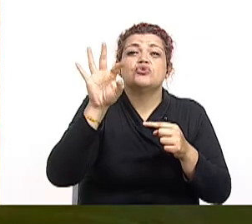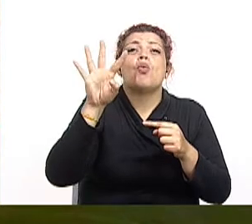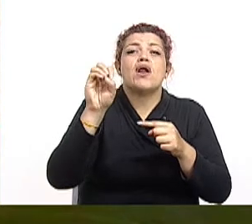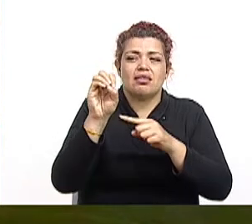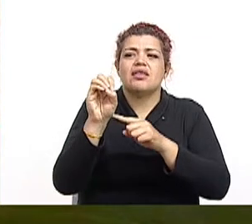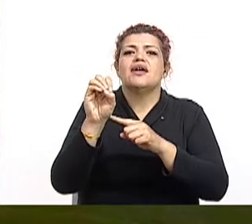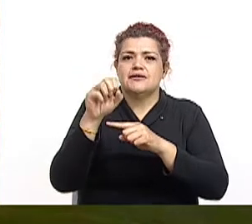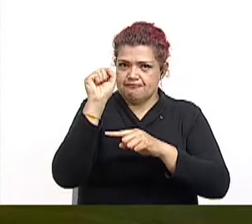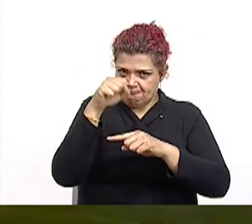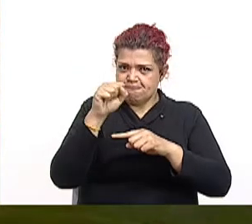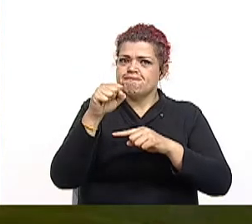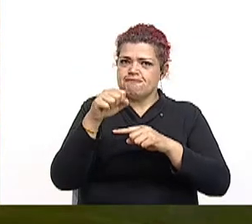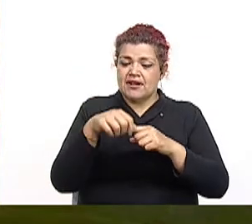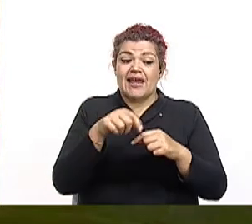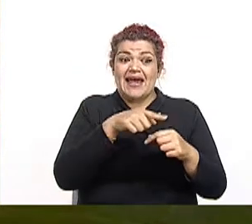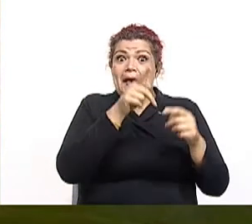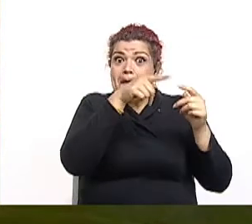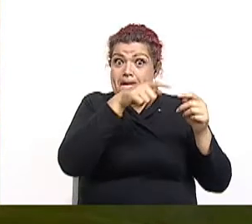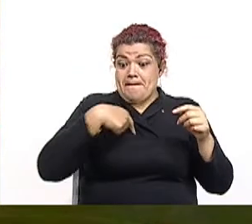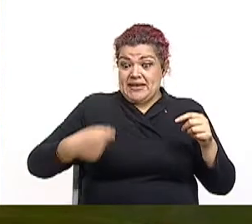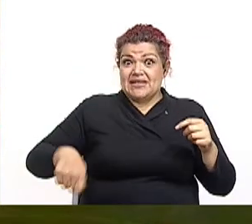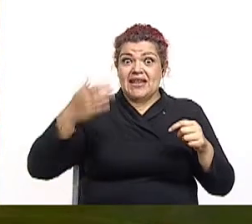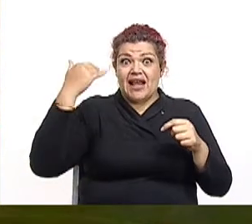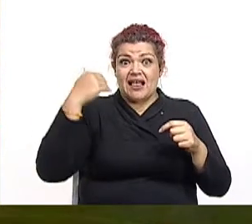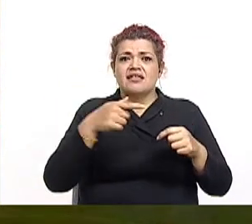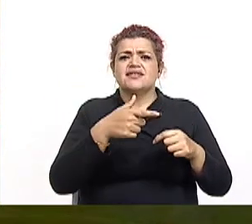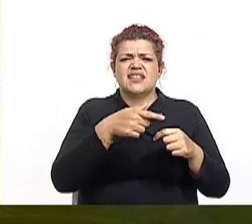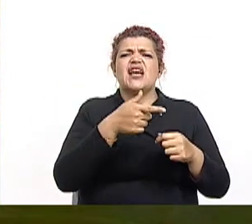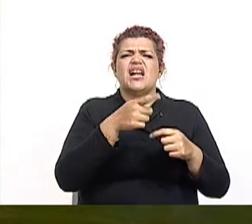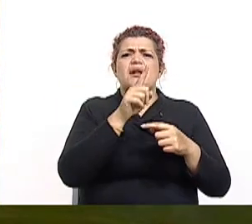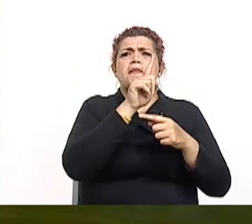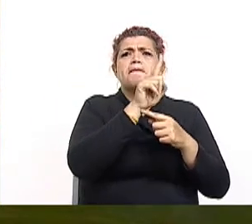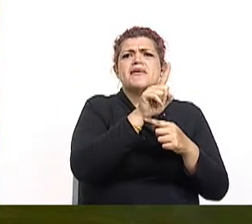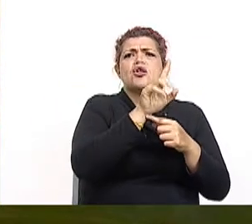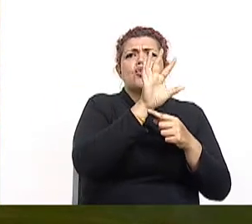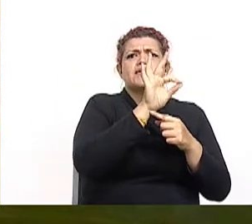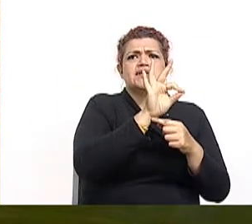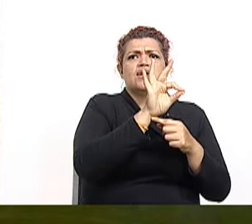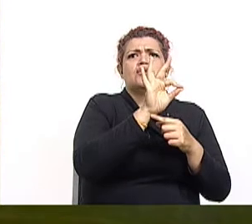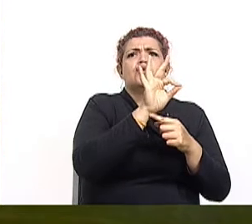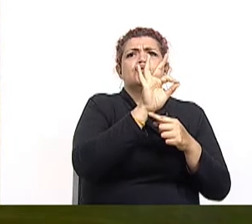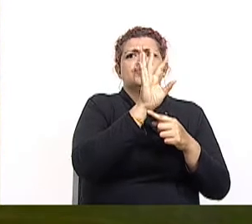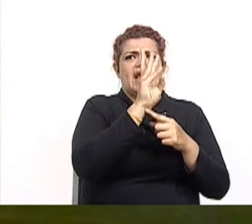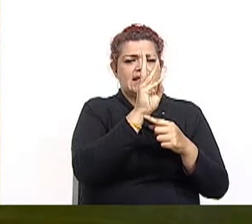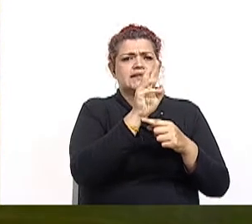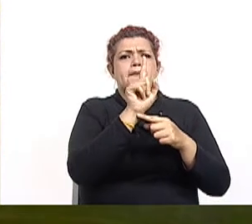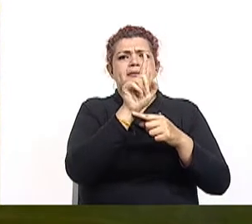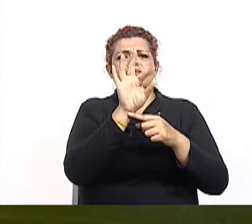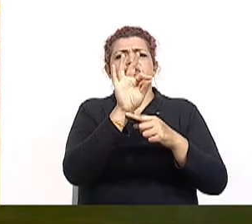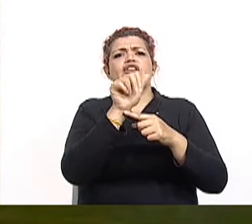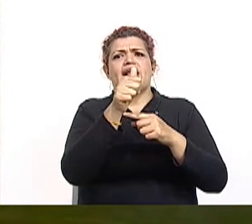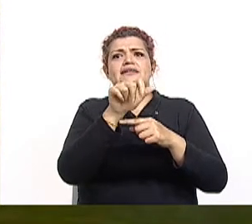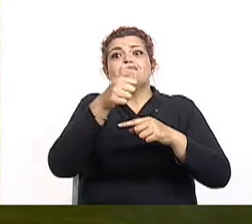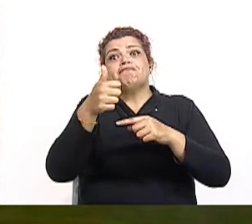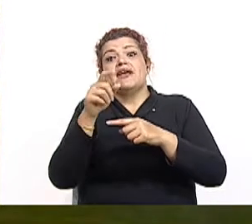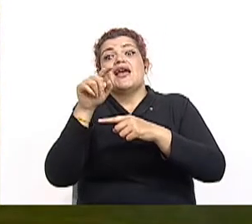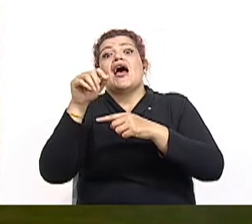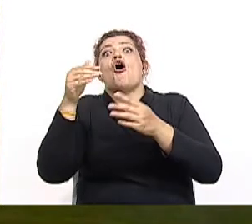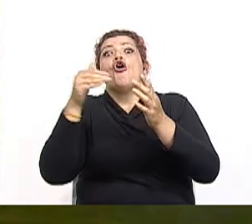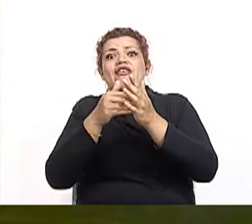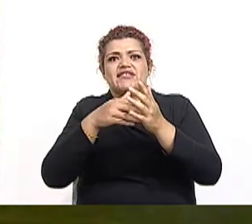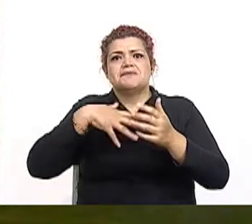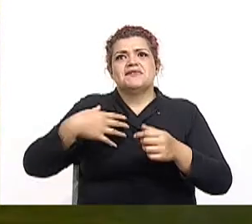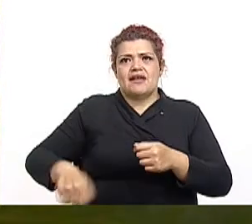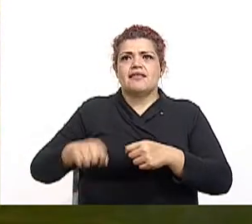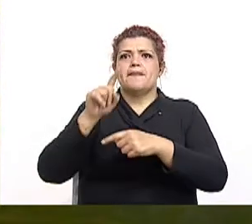dos veces el país de 1906 a 1910 y de 1928 a 1932. Cleto